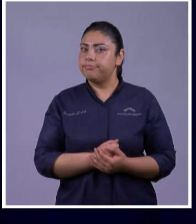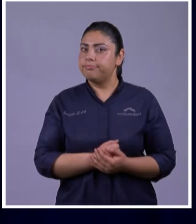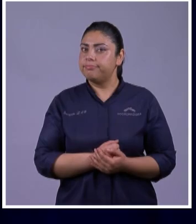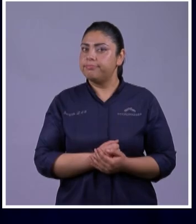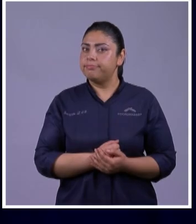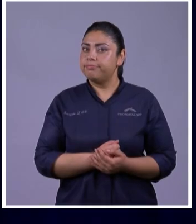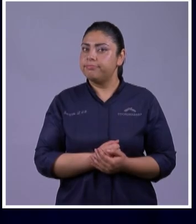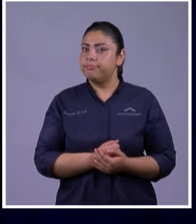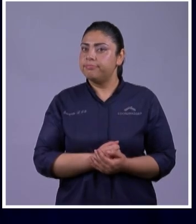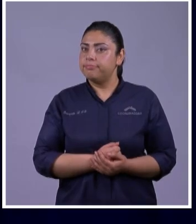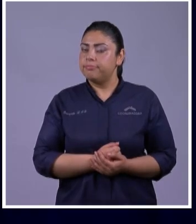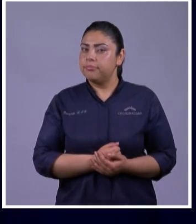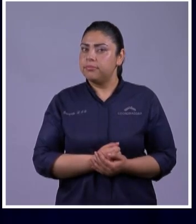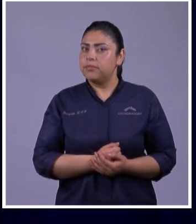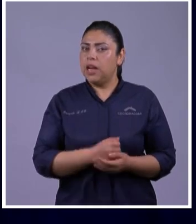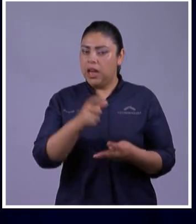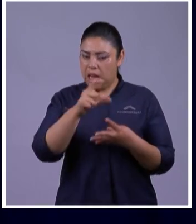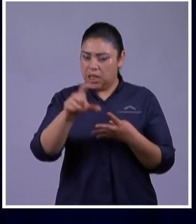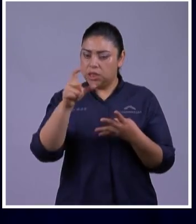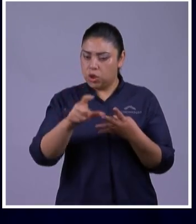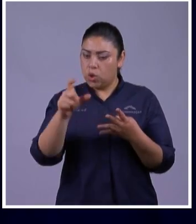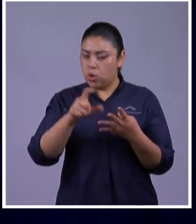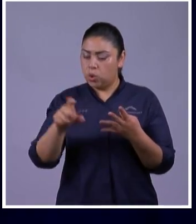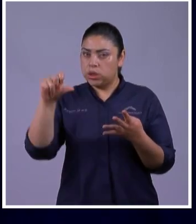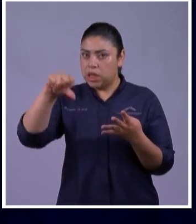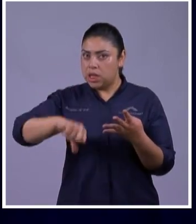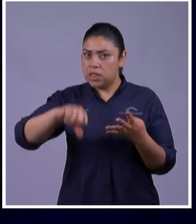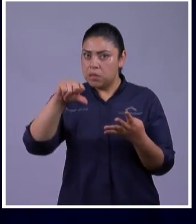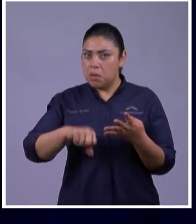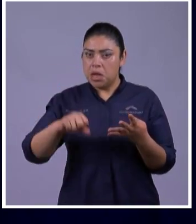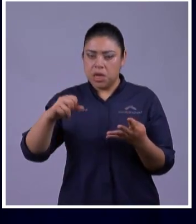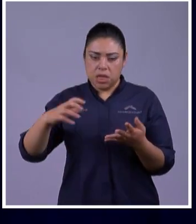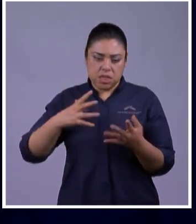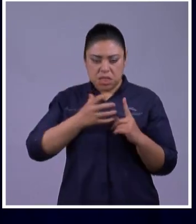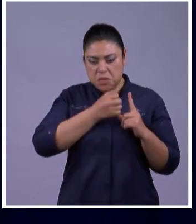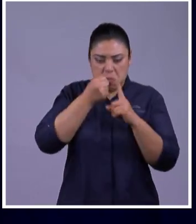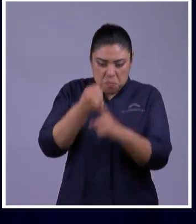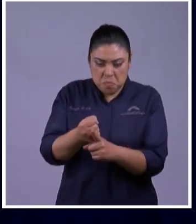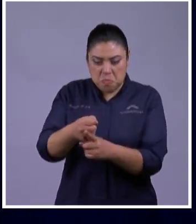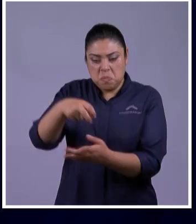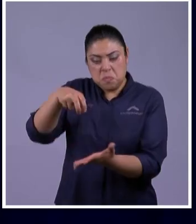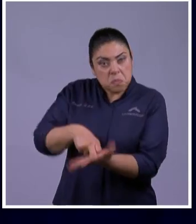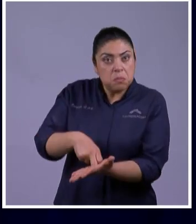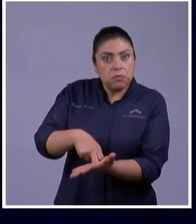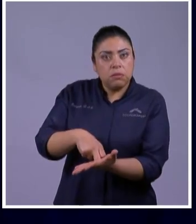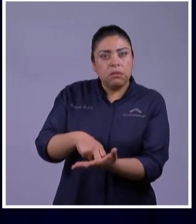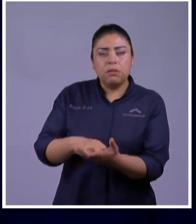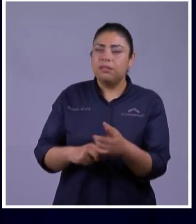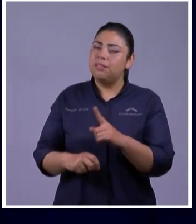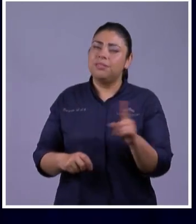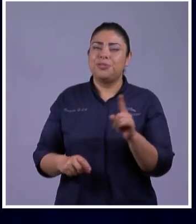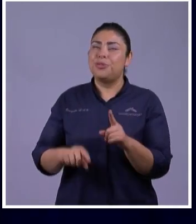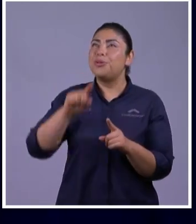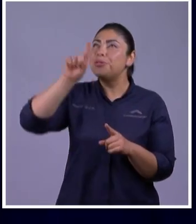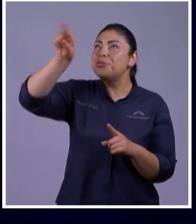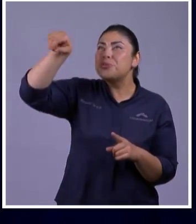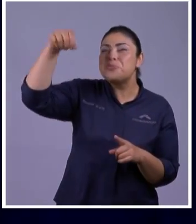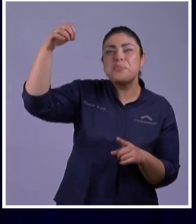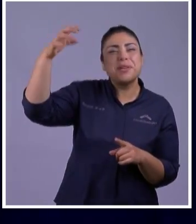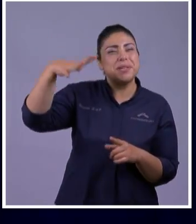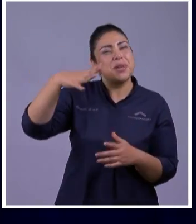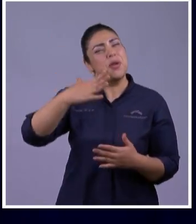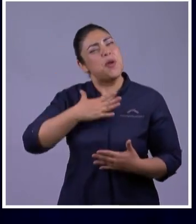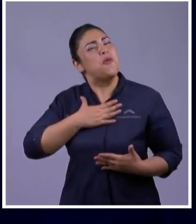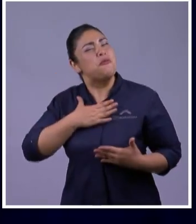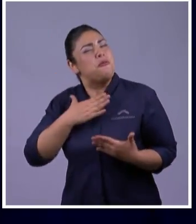es lo malo lo que va a hacer que nos arrodillemos delante de dios o es su bondad y la confianza que tenemos en